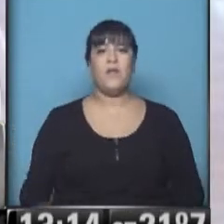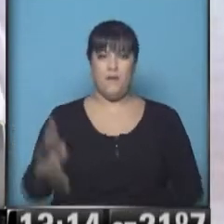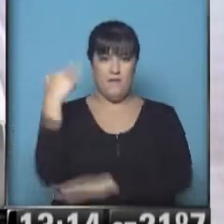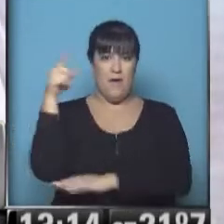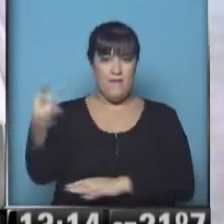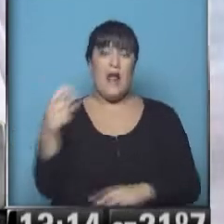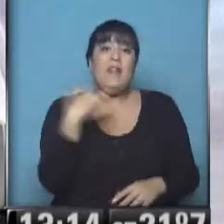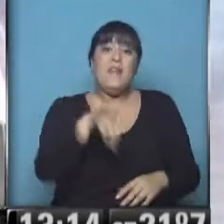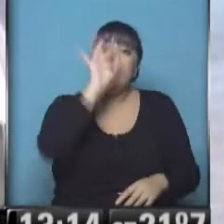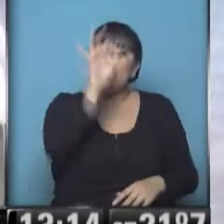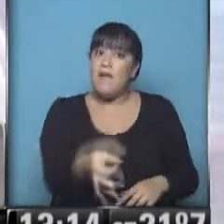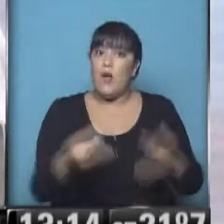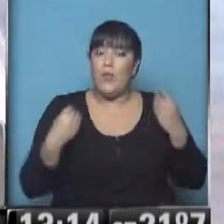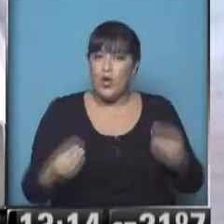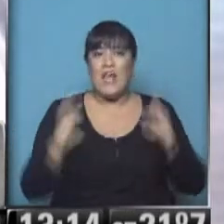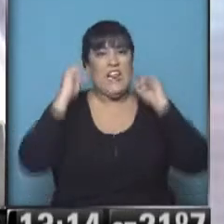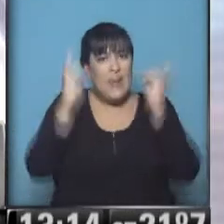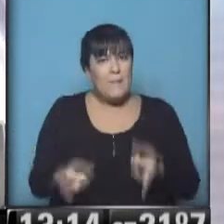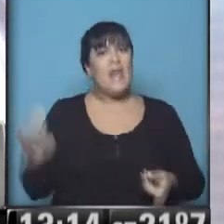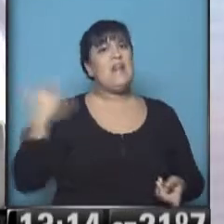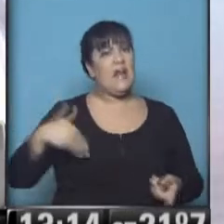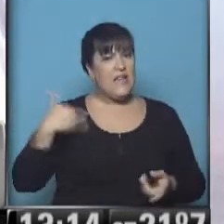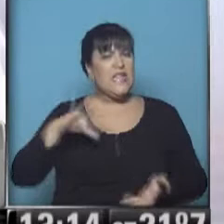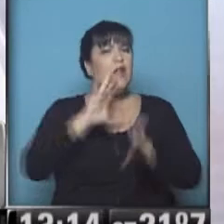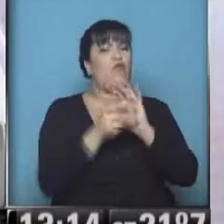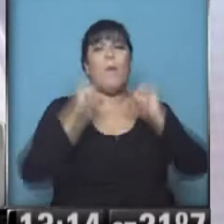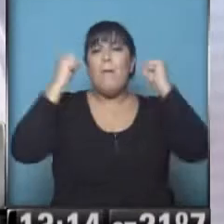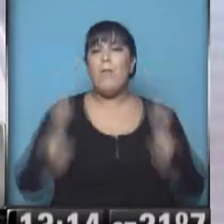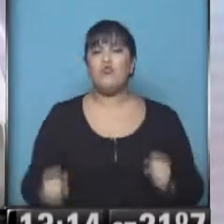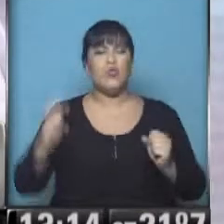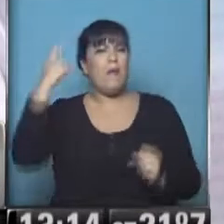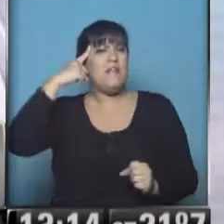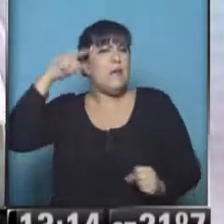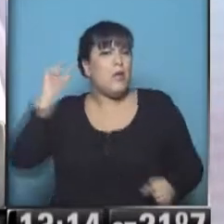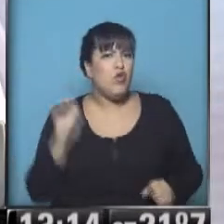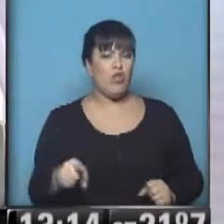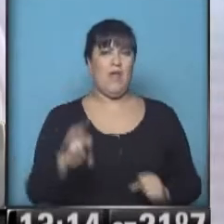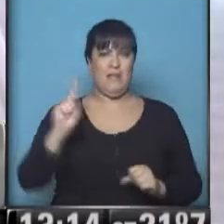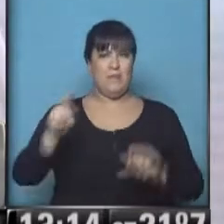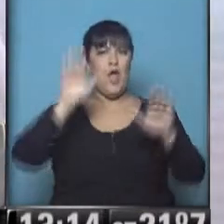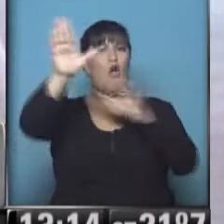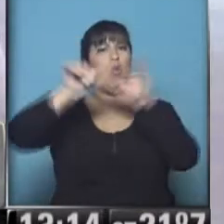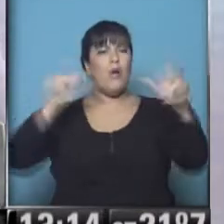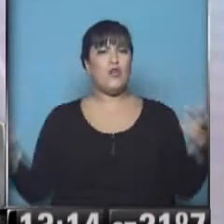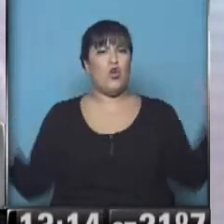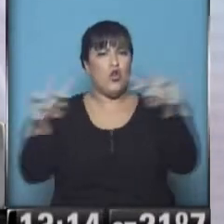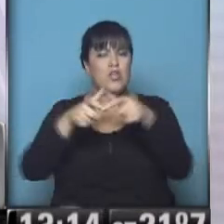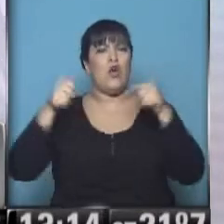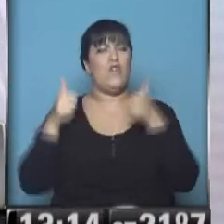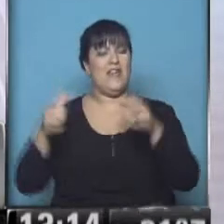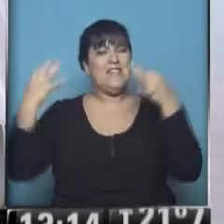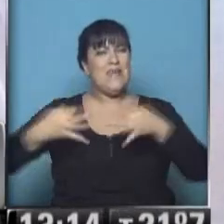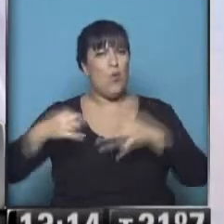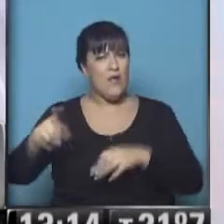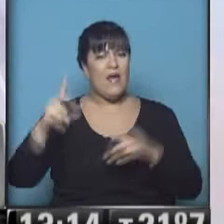así que hay que tenerlo en cuenta porque también Argentina va a marcar una postura en esto que va a ser la convocatoria al Consejo de Seguridad de Naciones Unidas.